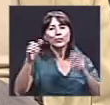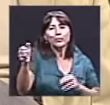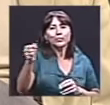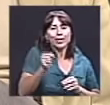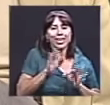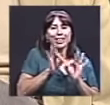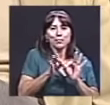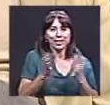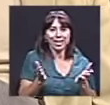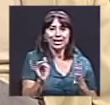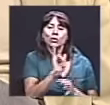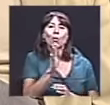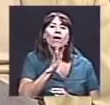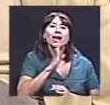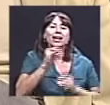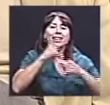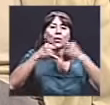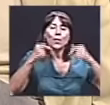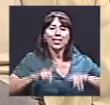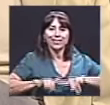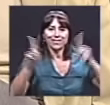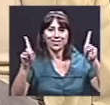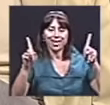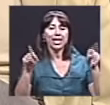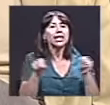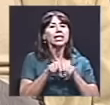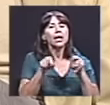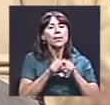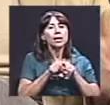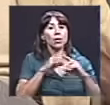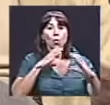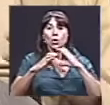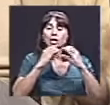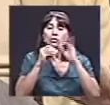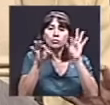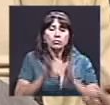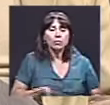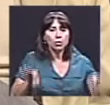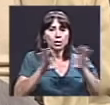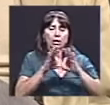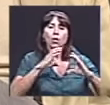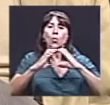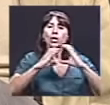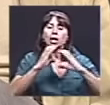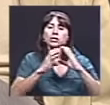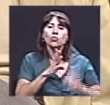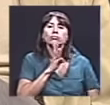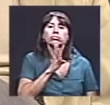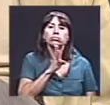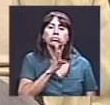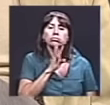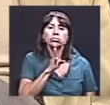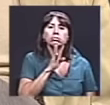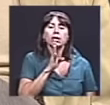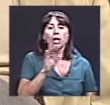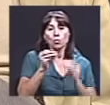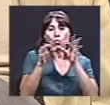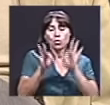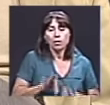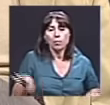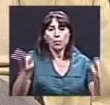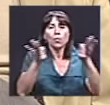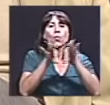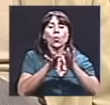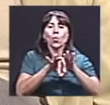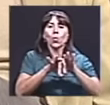otro idioma. Y luego, la comunicación importa mucho, la comunicación verbal importa mucho el sentido